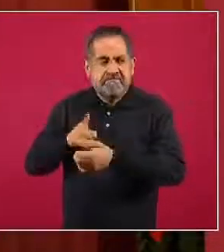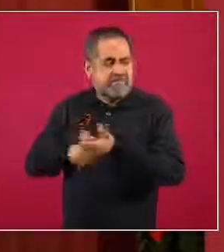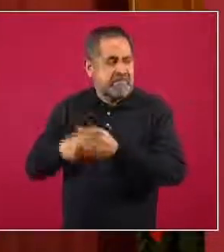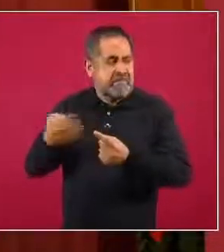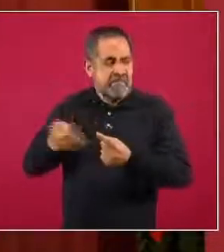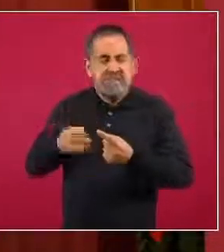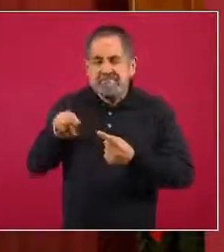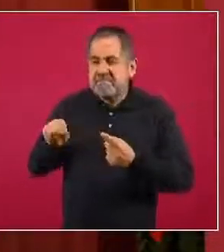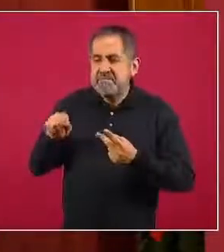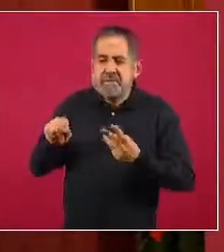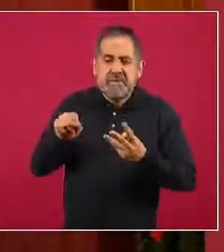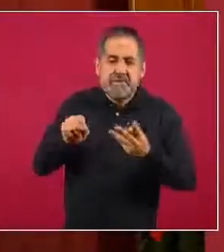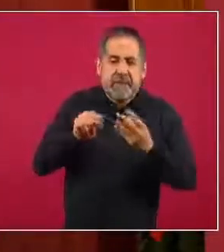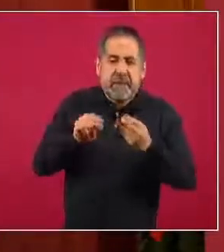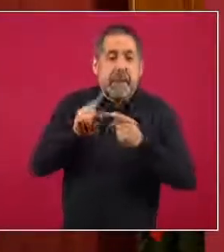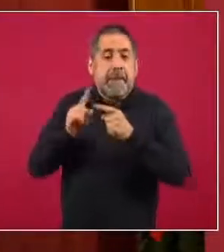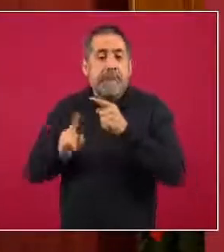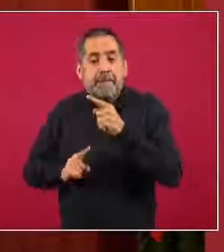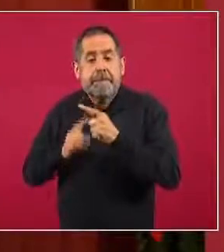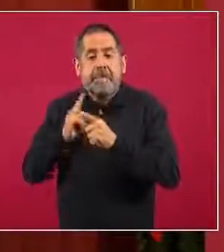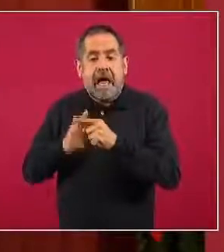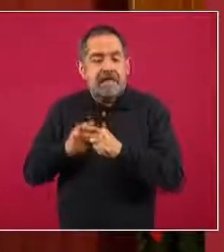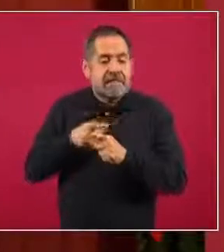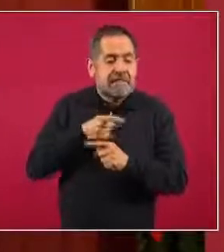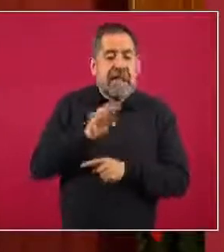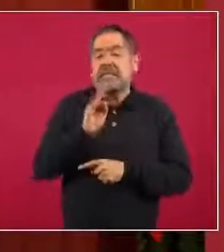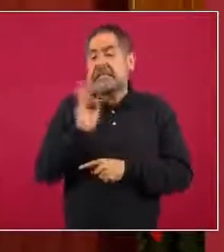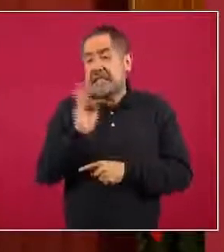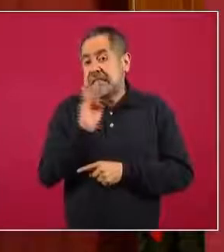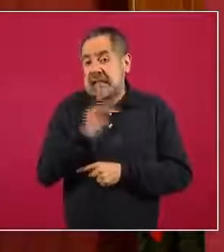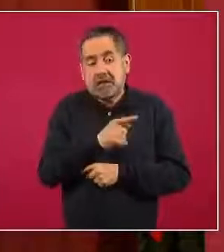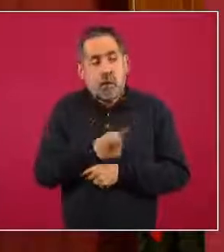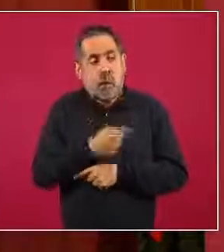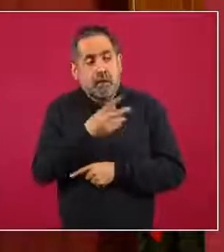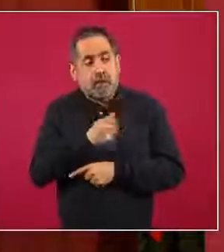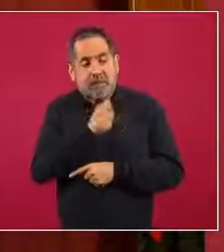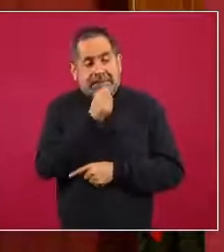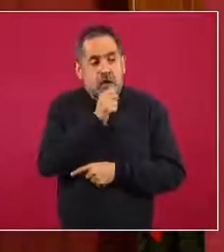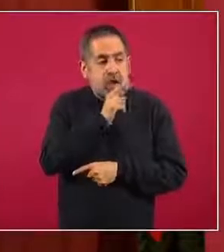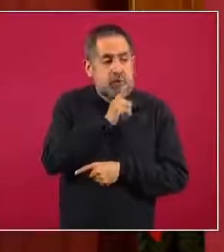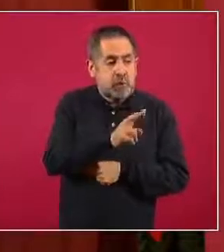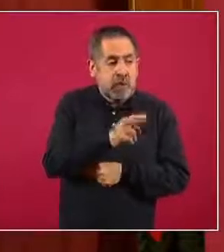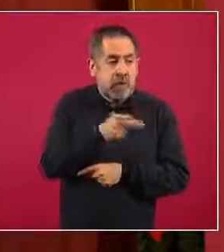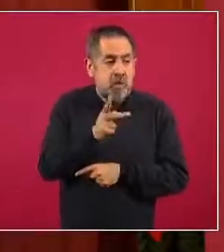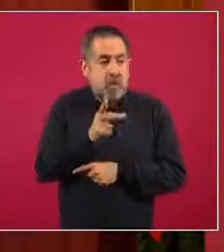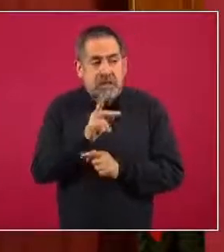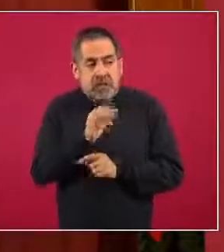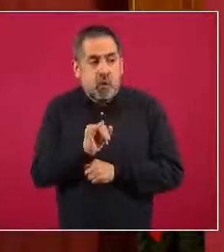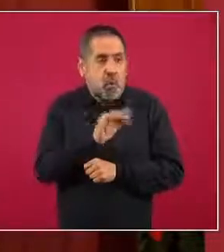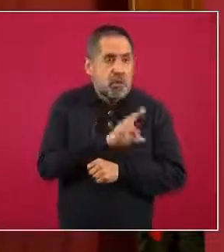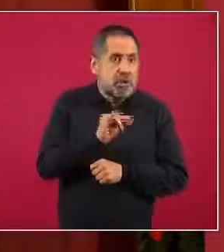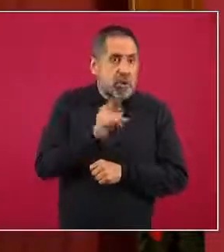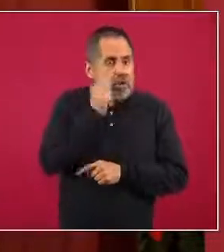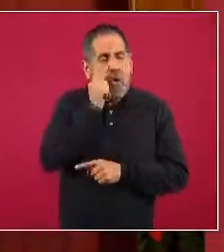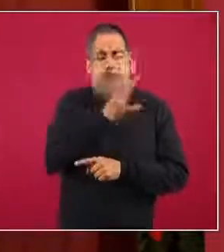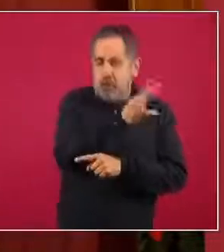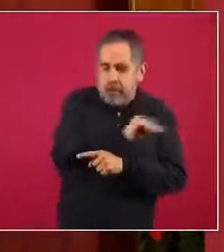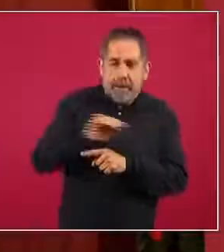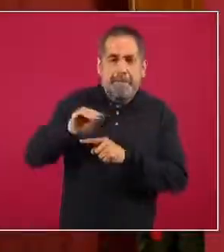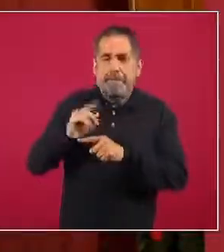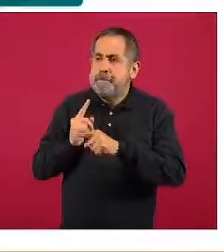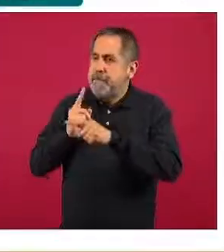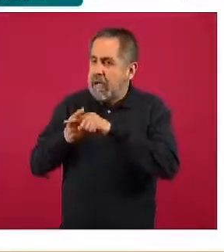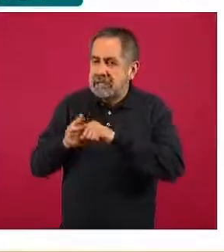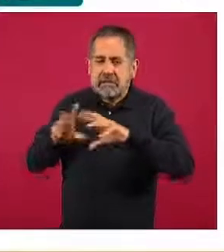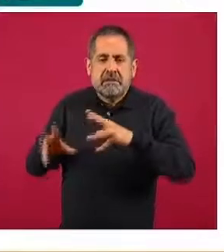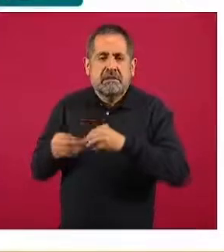confirmados, le sumamos en base al porcentaje de positividad a aquellos que no tienen un resultado, que no tienen una clasificación y entonces llegamos